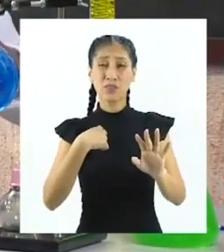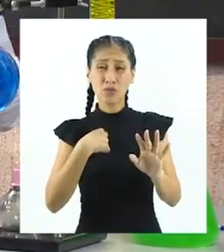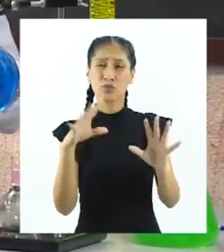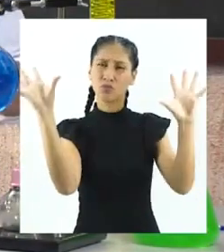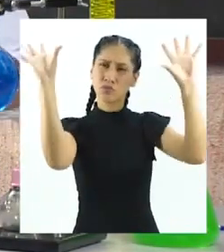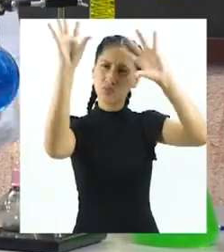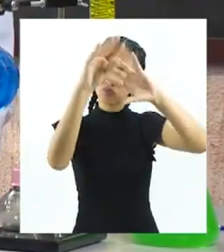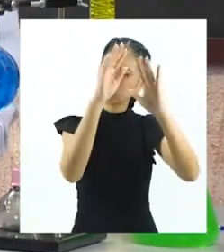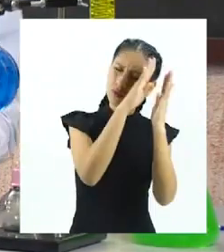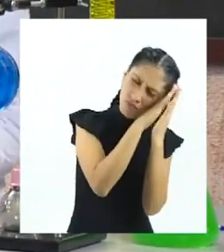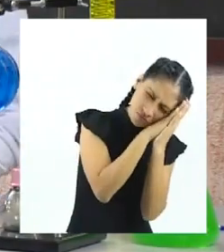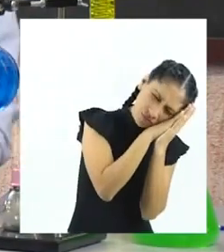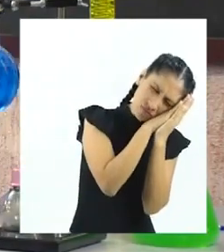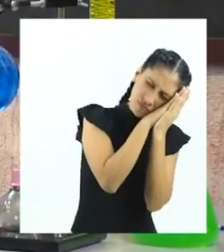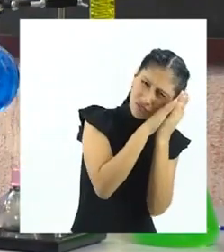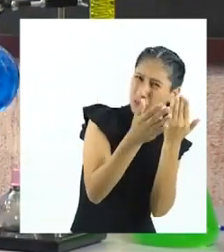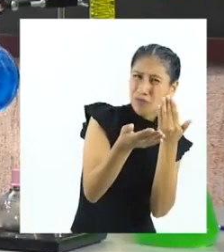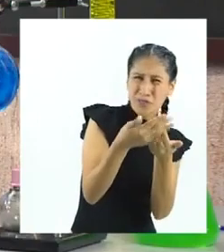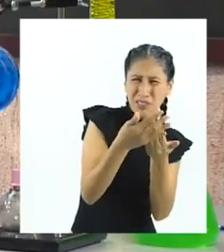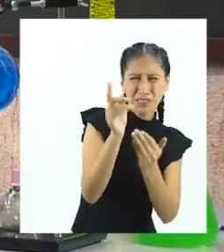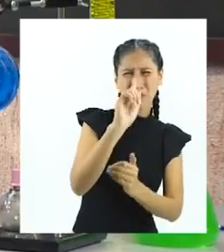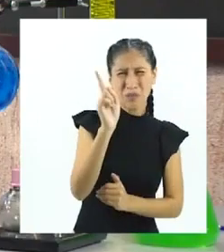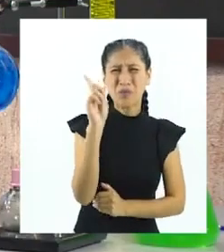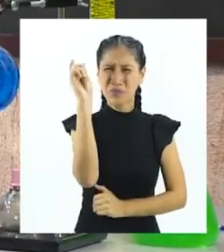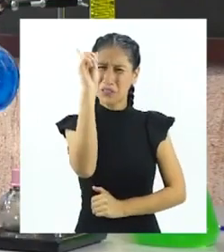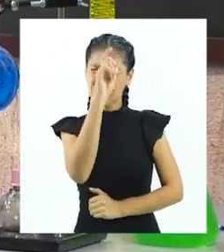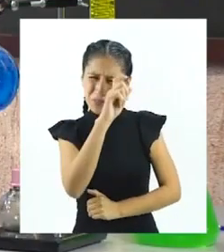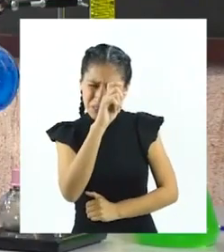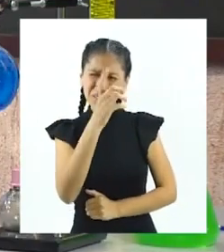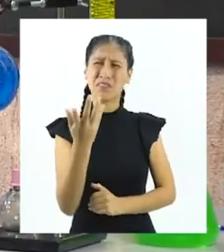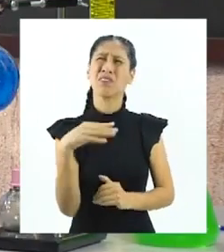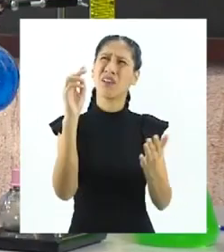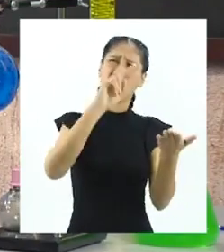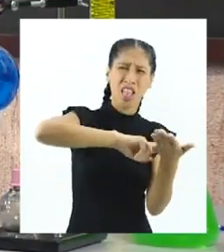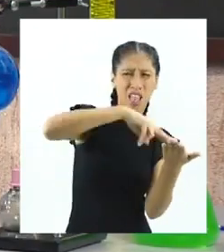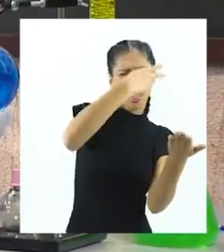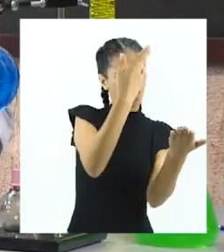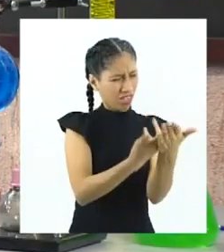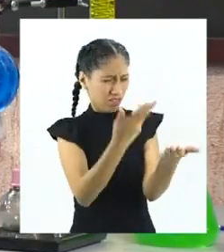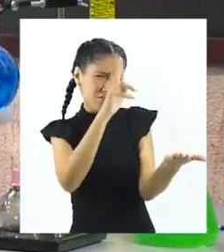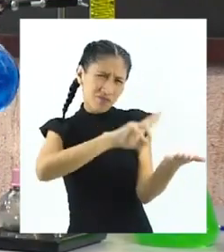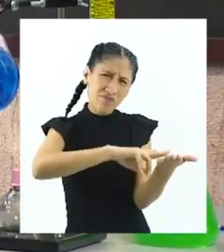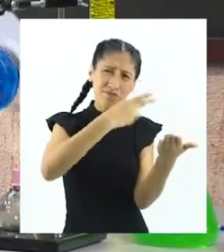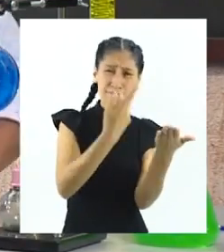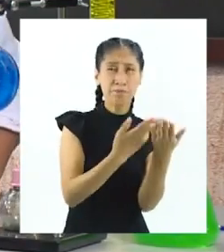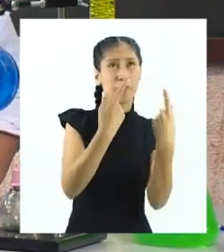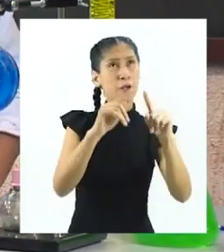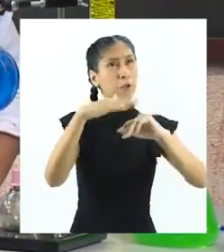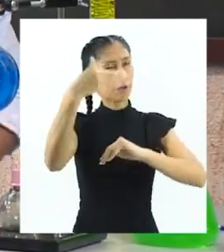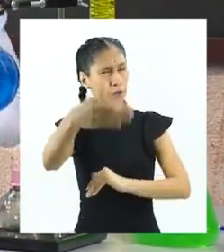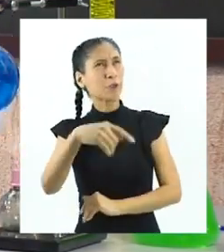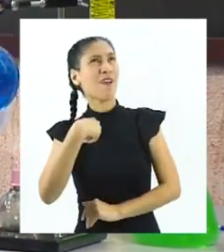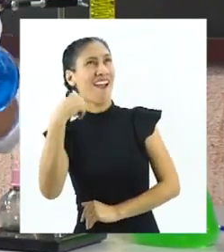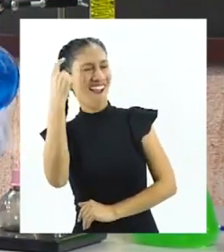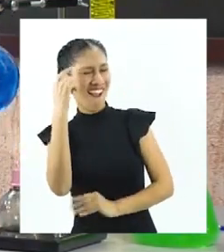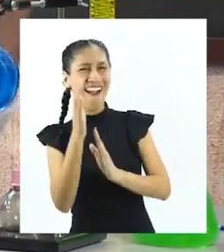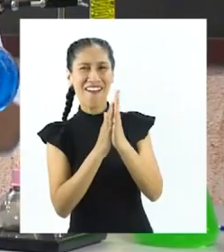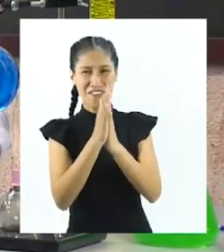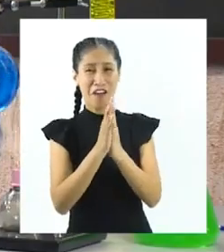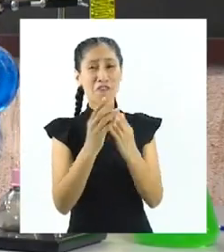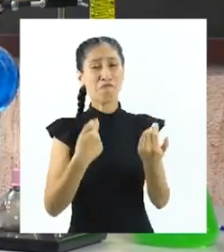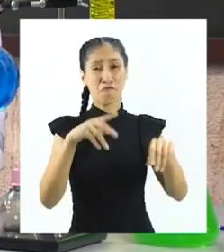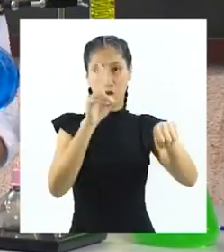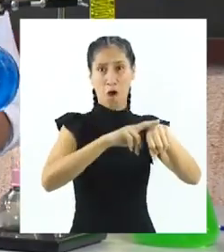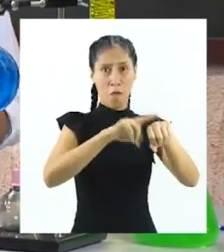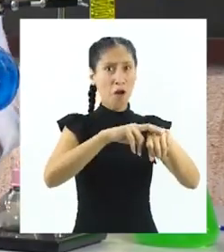demoro un poco en conciliar el sueño y he buscado en Facebook una solución. Resulta que hay muchas alternativas para dormir